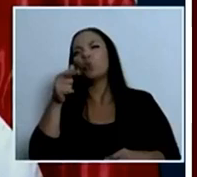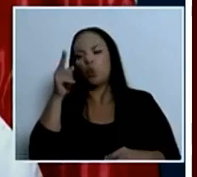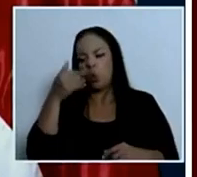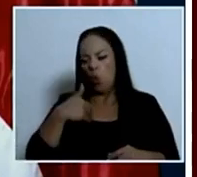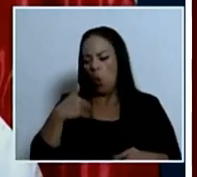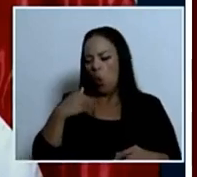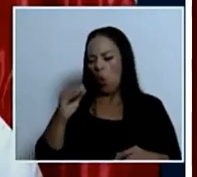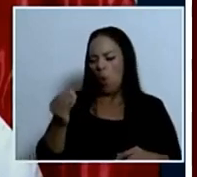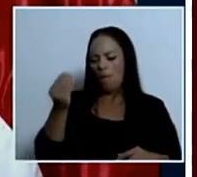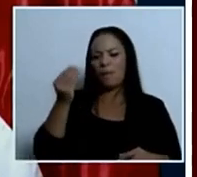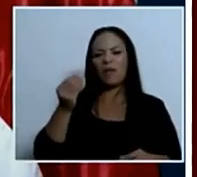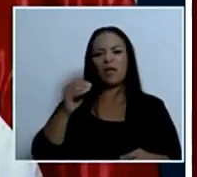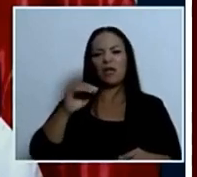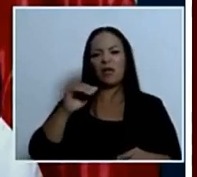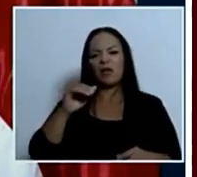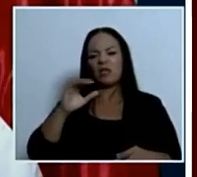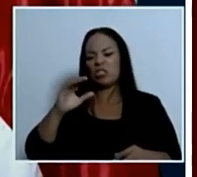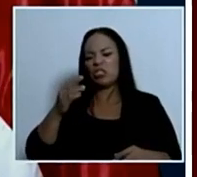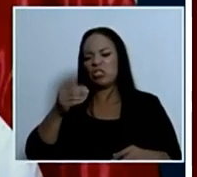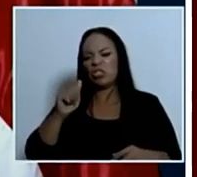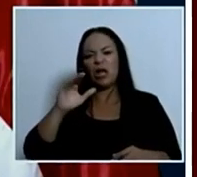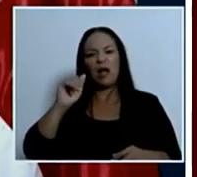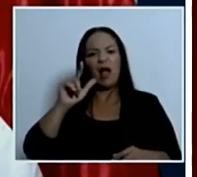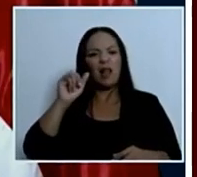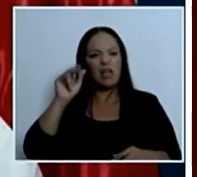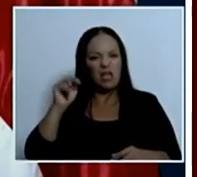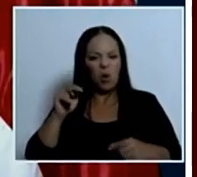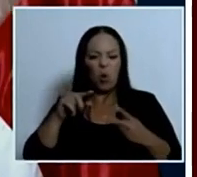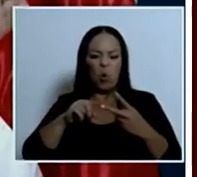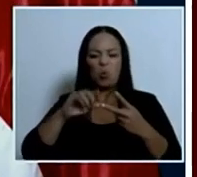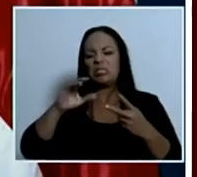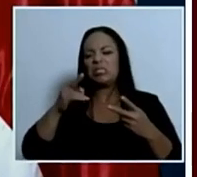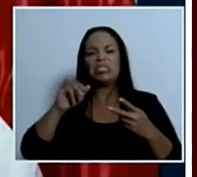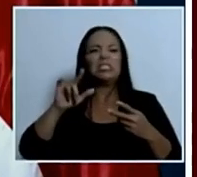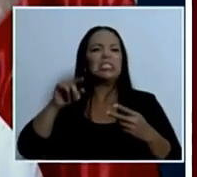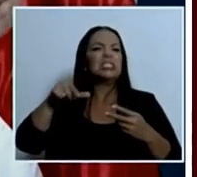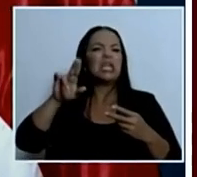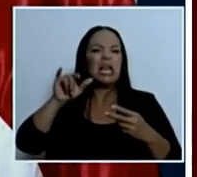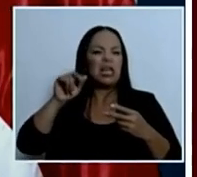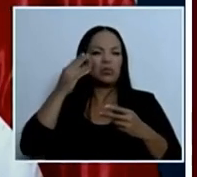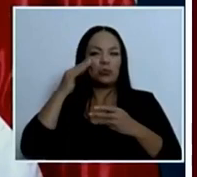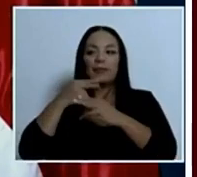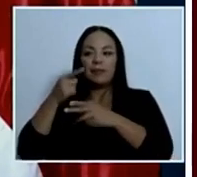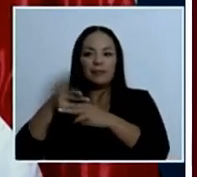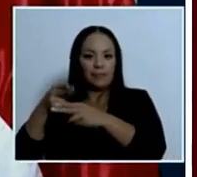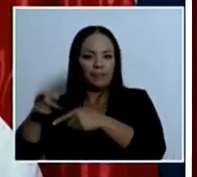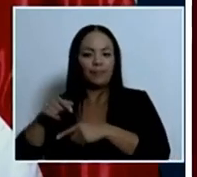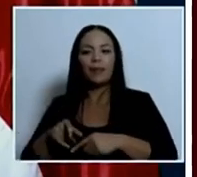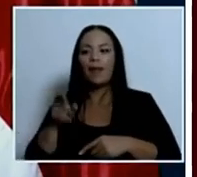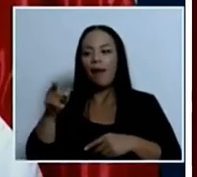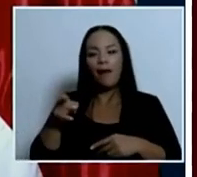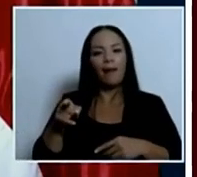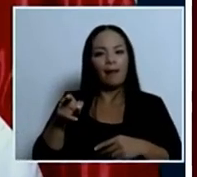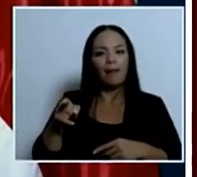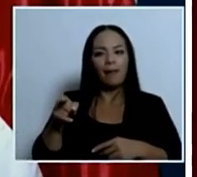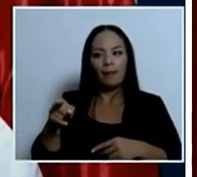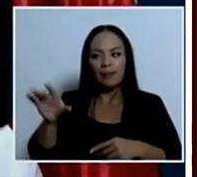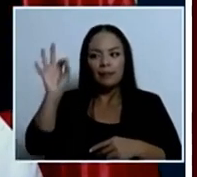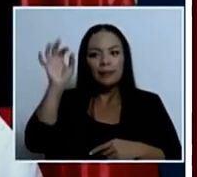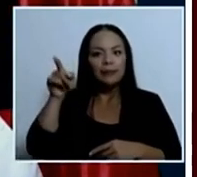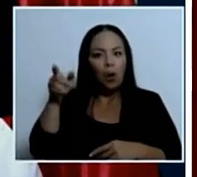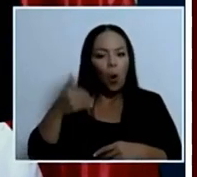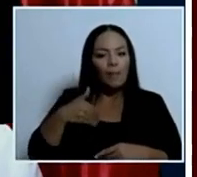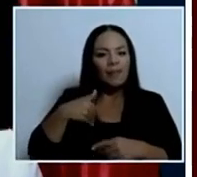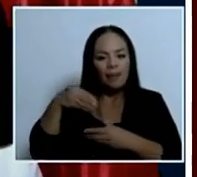chacalín o chiquilín que lo pescaron con armas mortales armas largas etcétera que está asociado